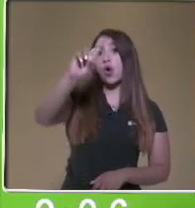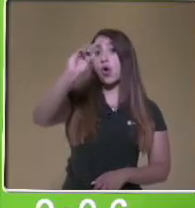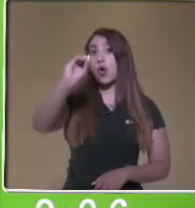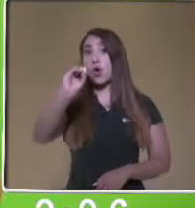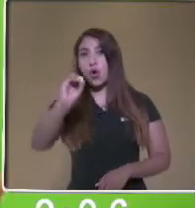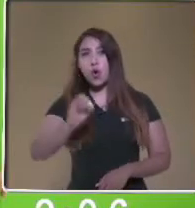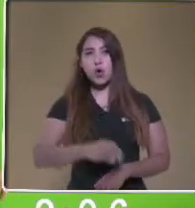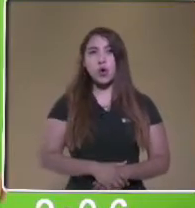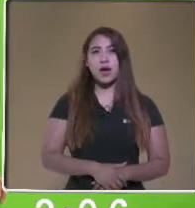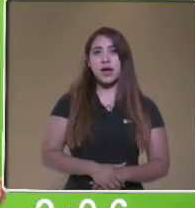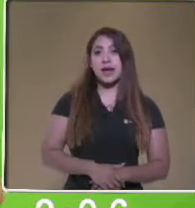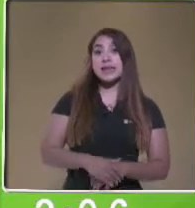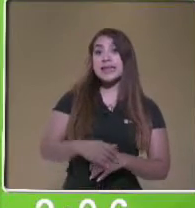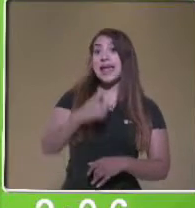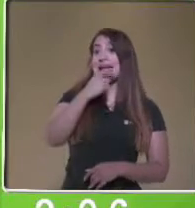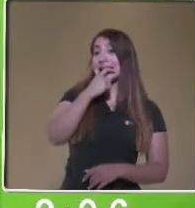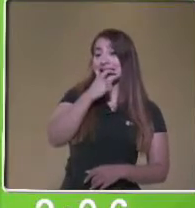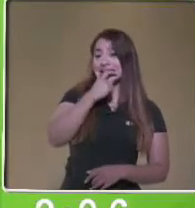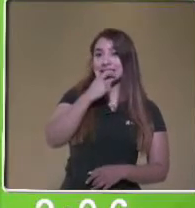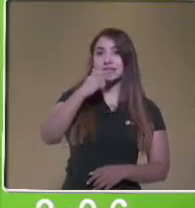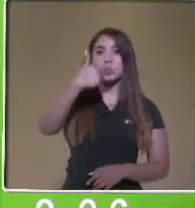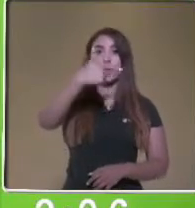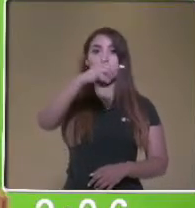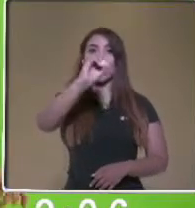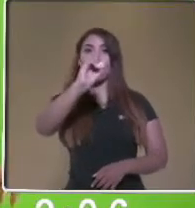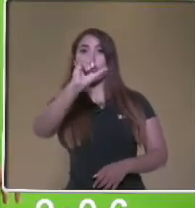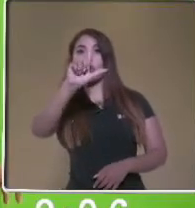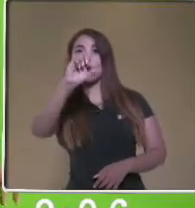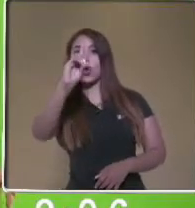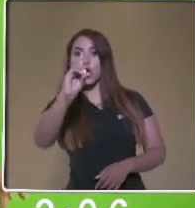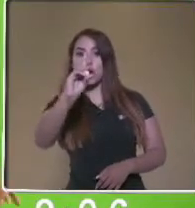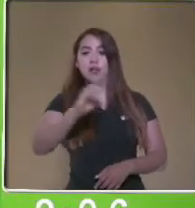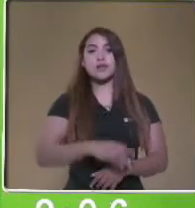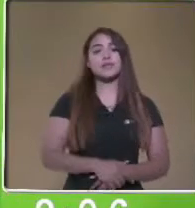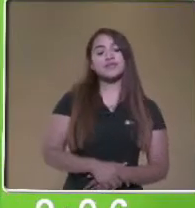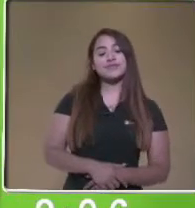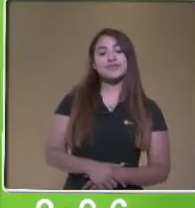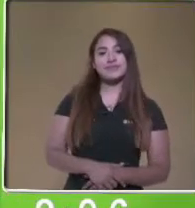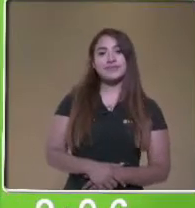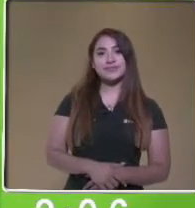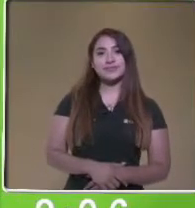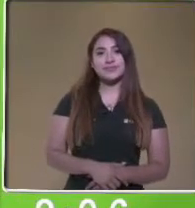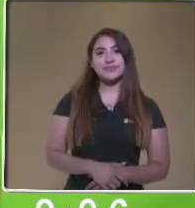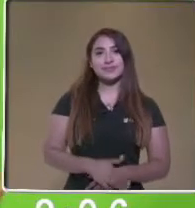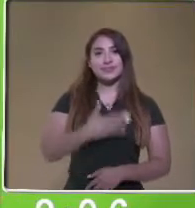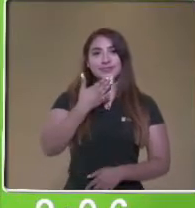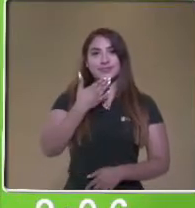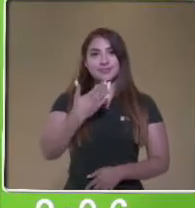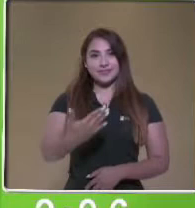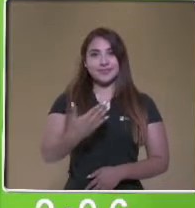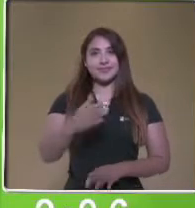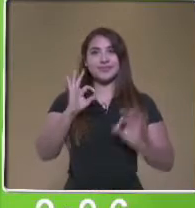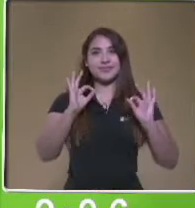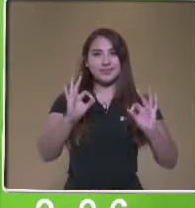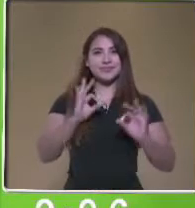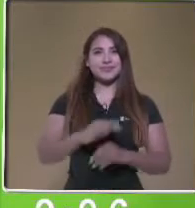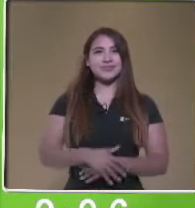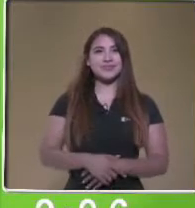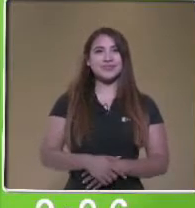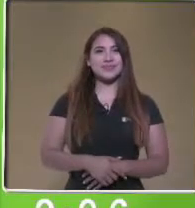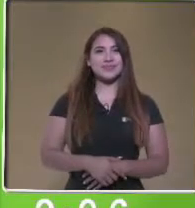inglés se dice gold. Repitan después de mí. Gold. Muy bien. Excelente.